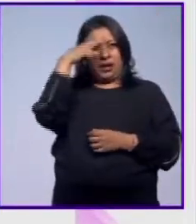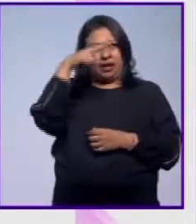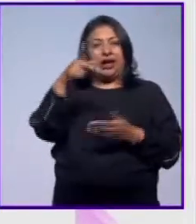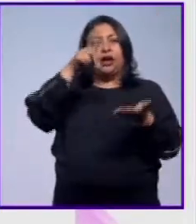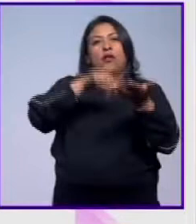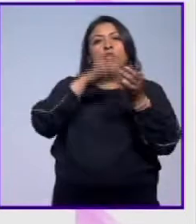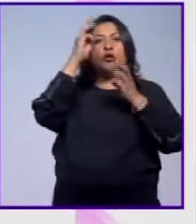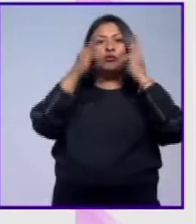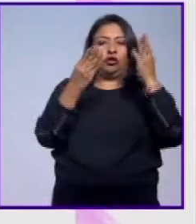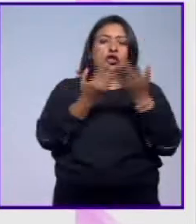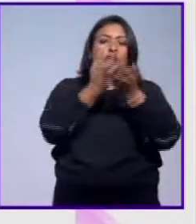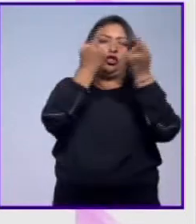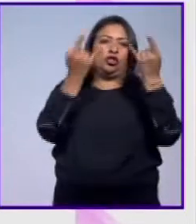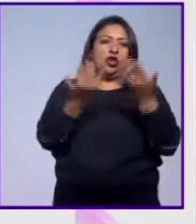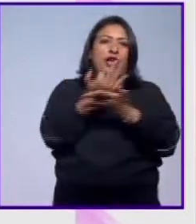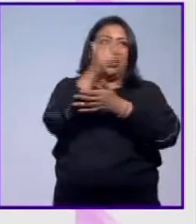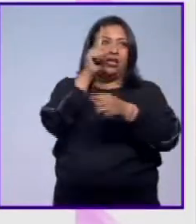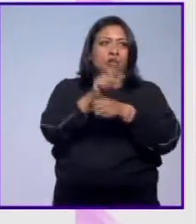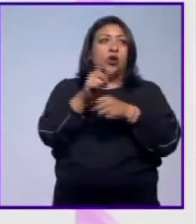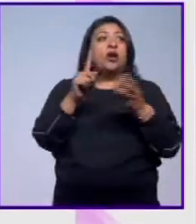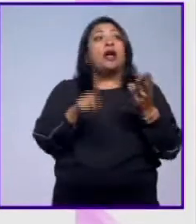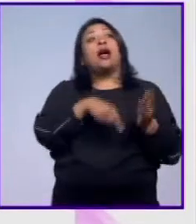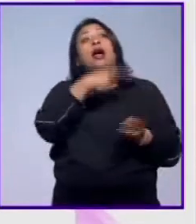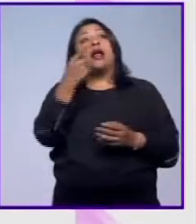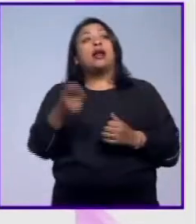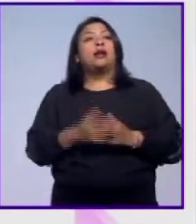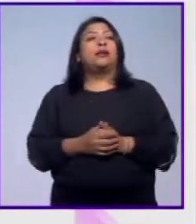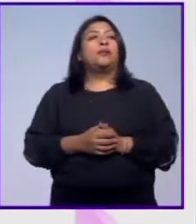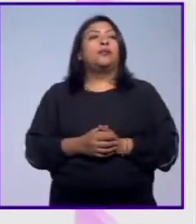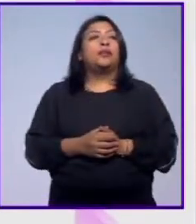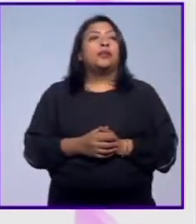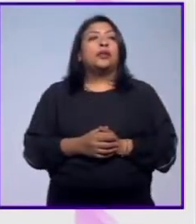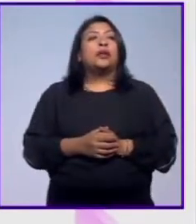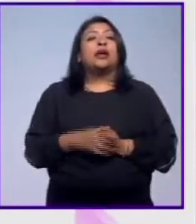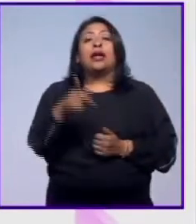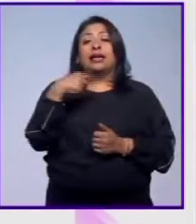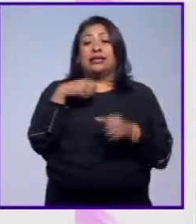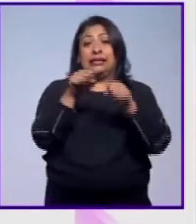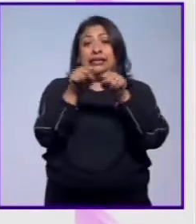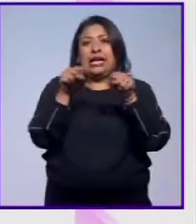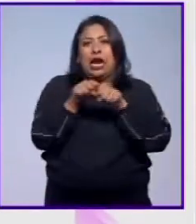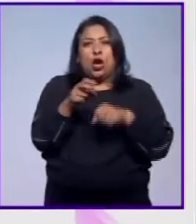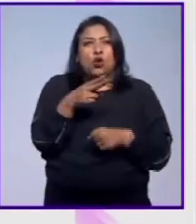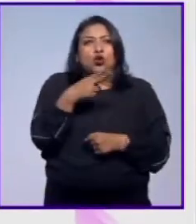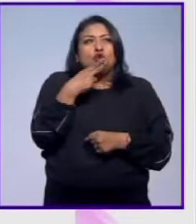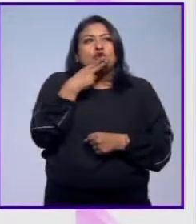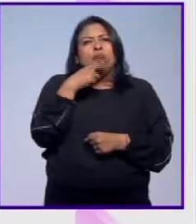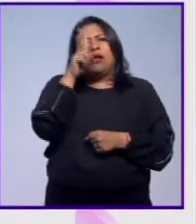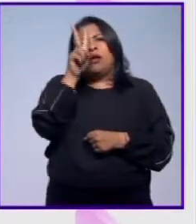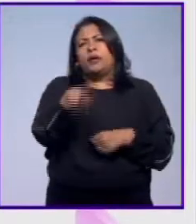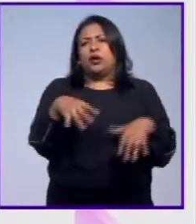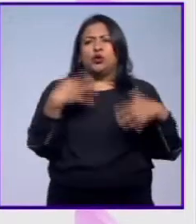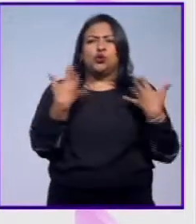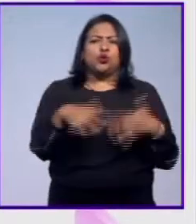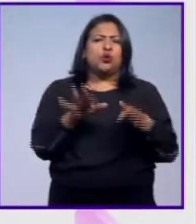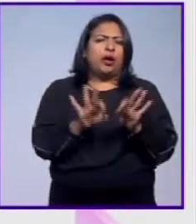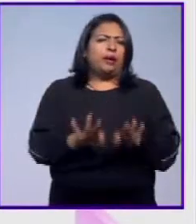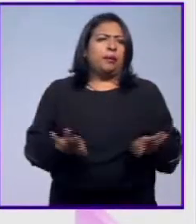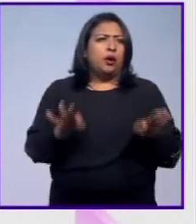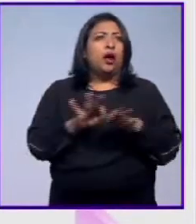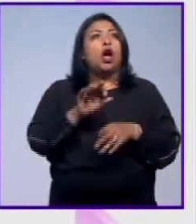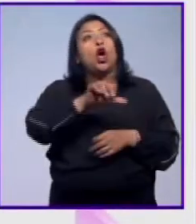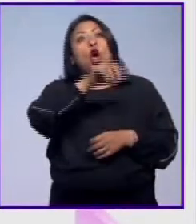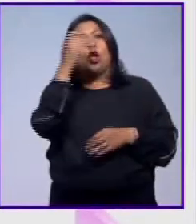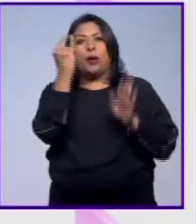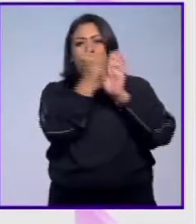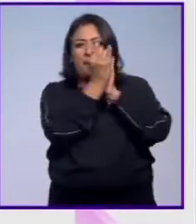de Historia Nacional. Y una de las salas... Este vitral precioso. Primero la sala de conservación, que es una verdadera joya también. Y ahora sí,